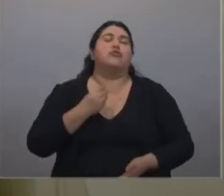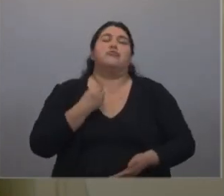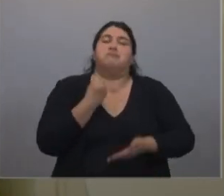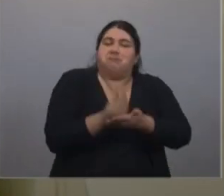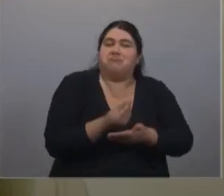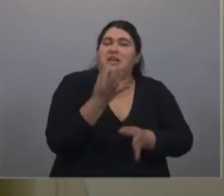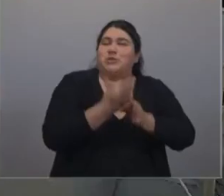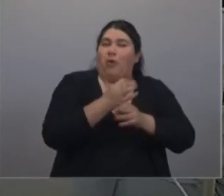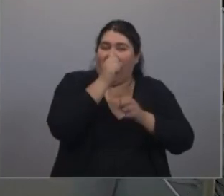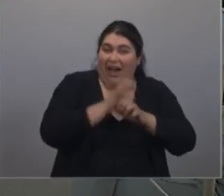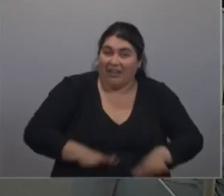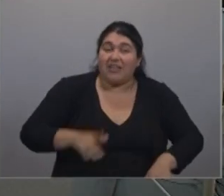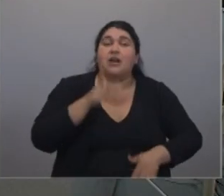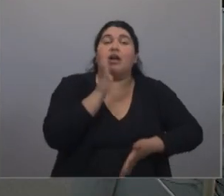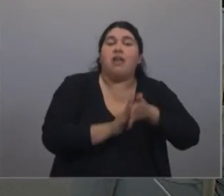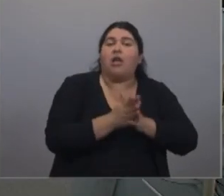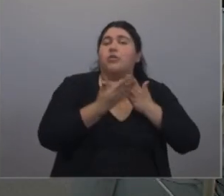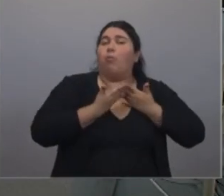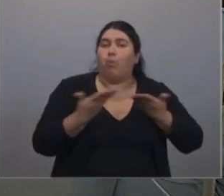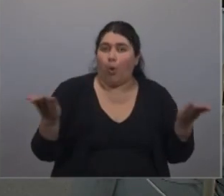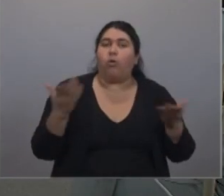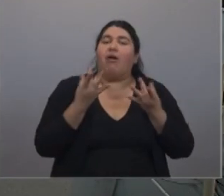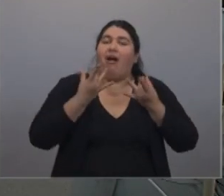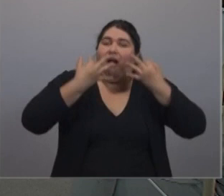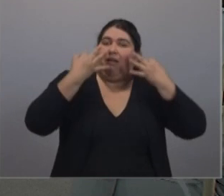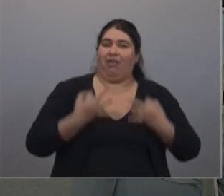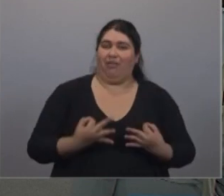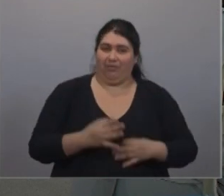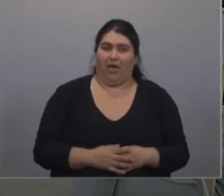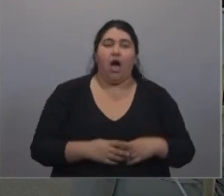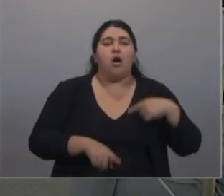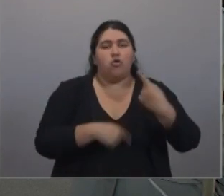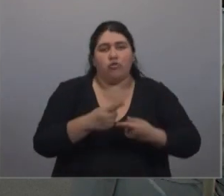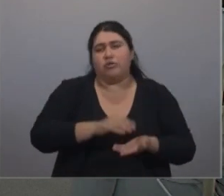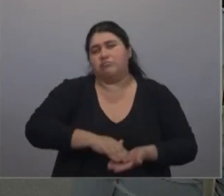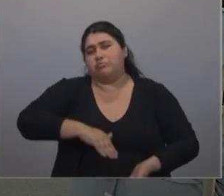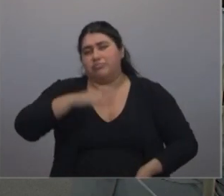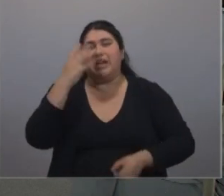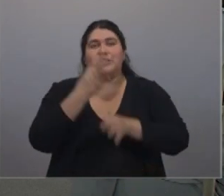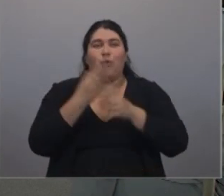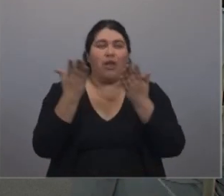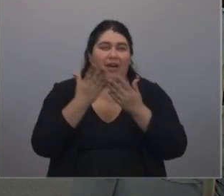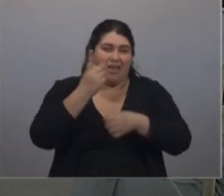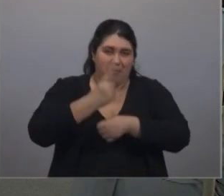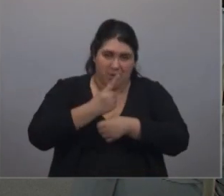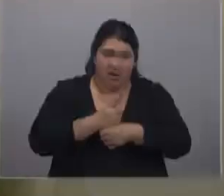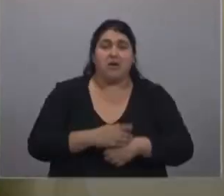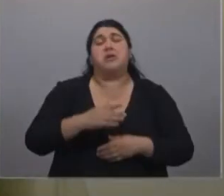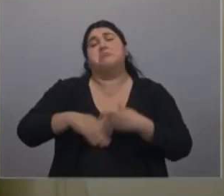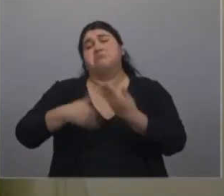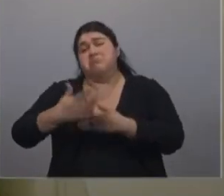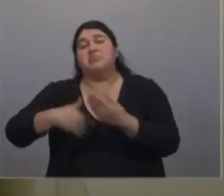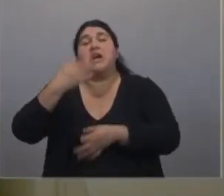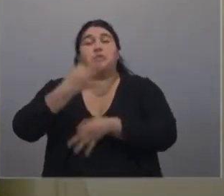infantes, público, gratuito y de calidad. Va a seguir en la primaria pública y gratuita, va a ir a la secundaria